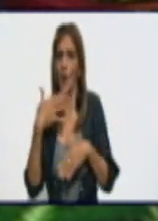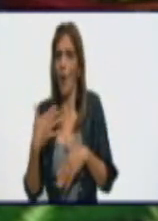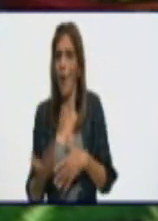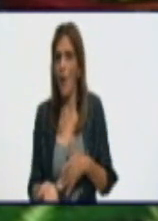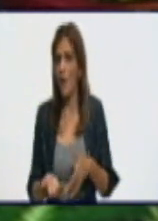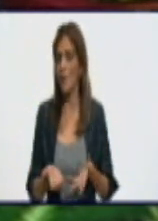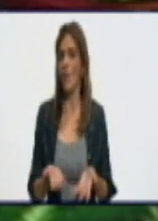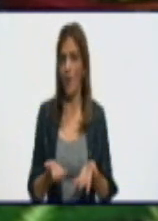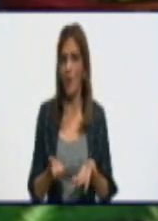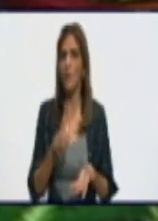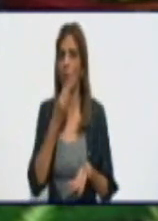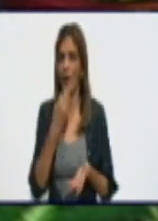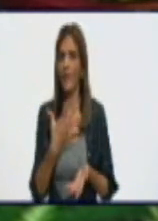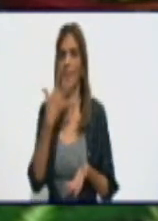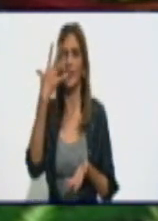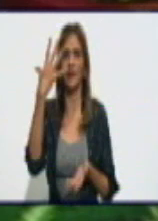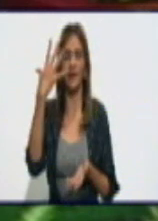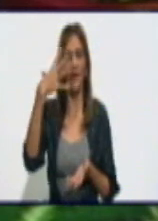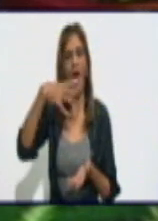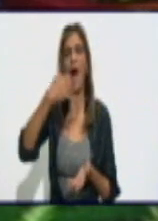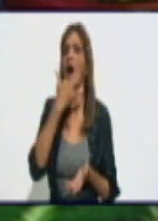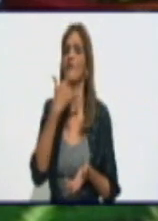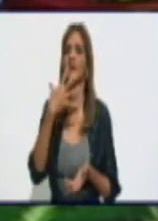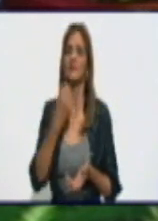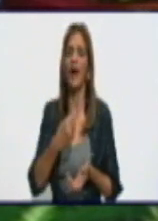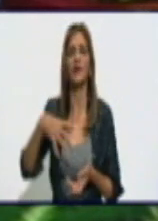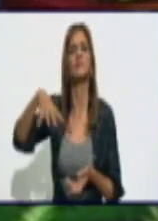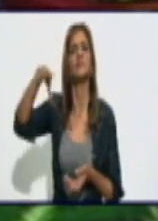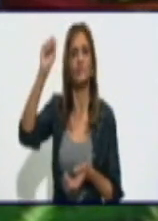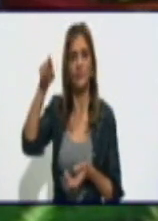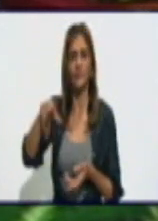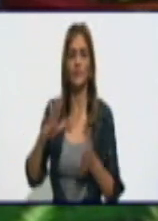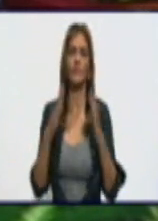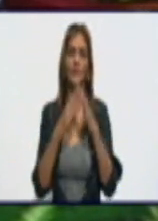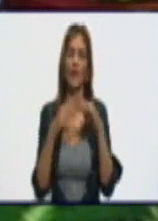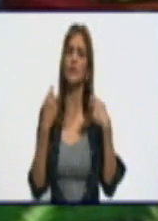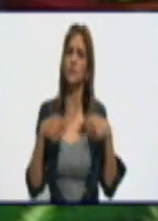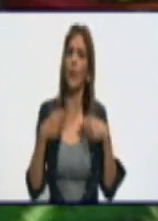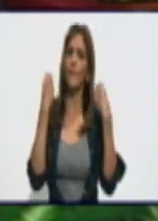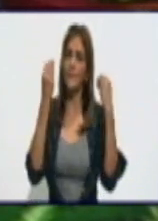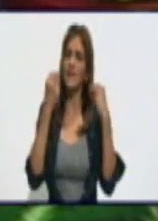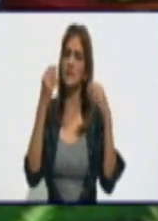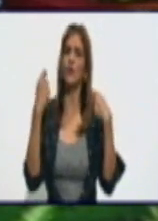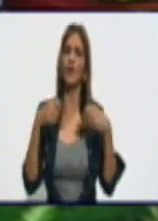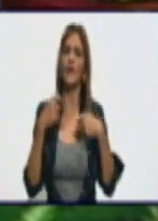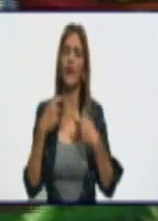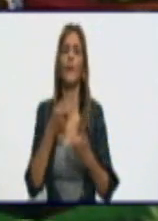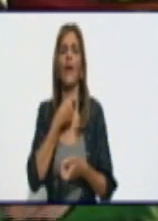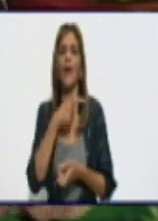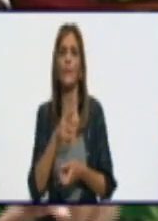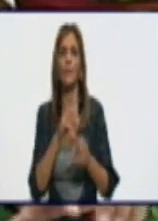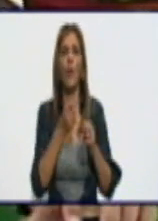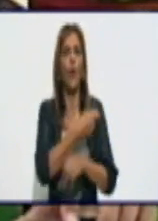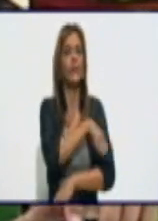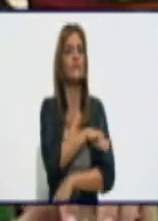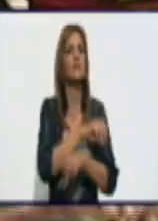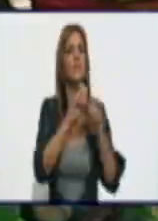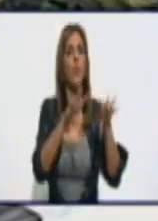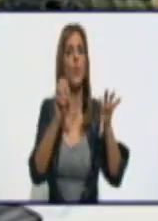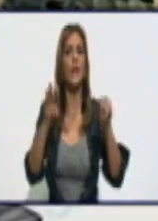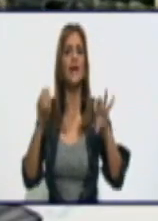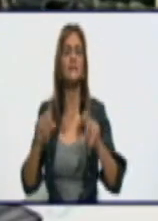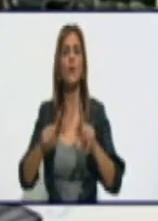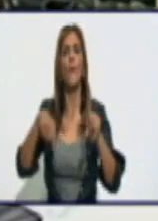potenciar mucho más los medios de comunicación nuestros, la radio, la televisión, las emisoras municipales. Ahora mismo, hay una